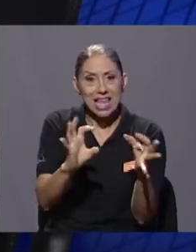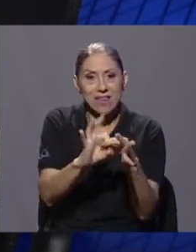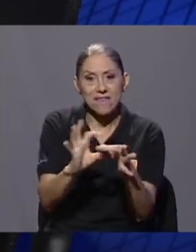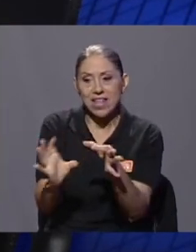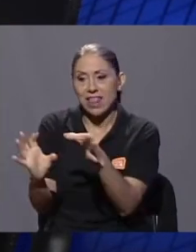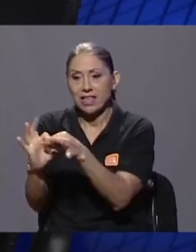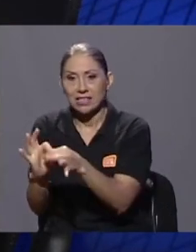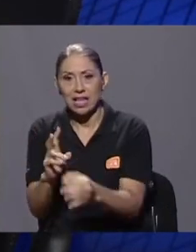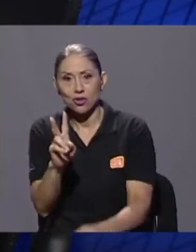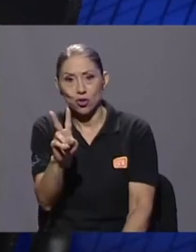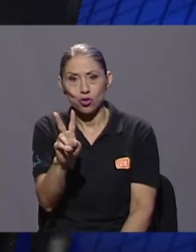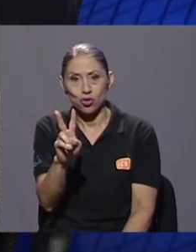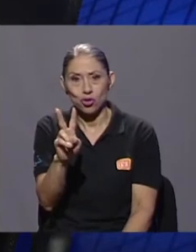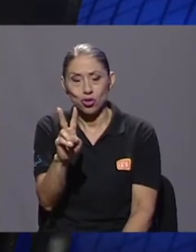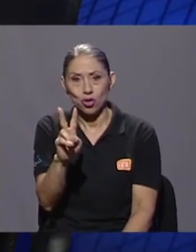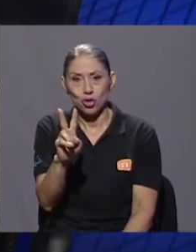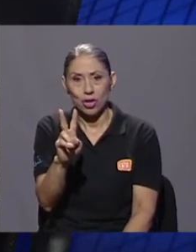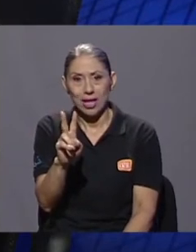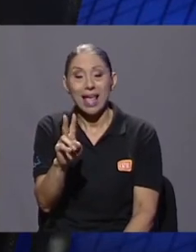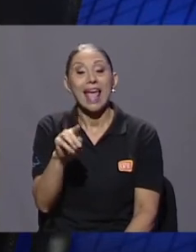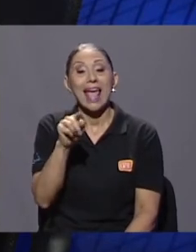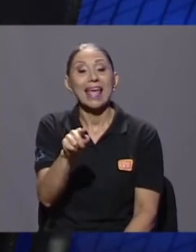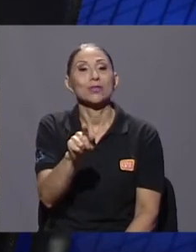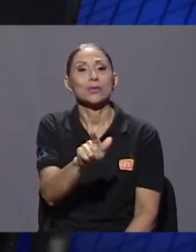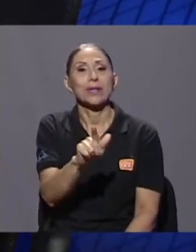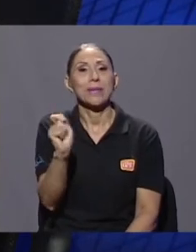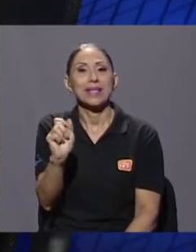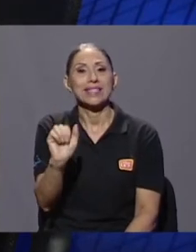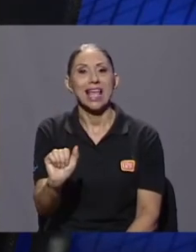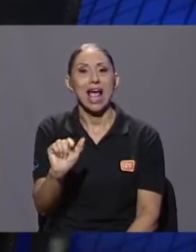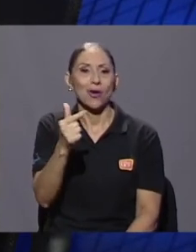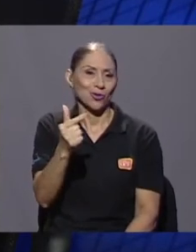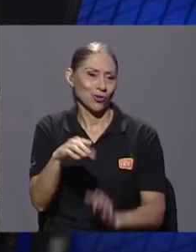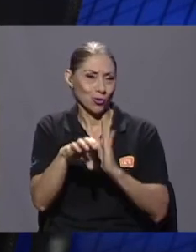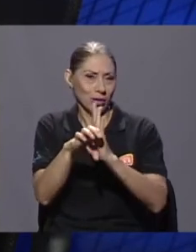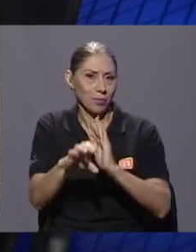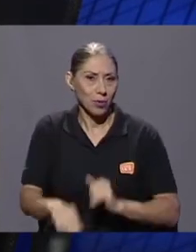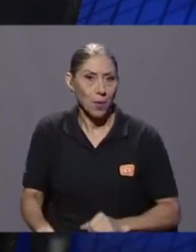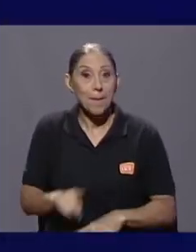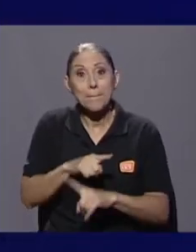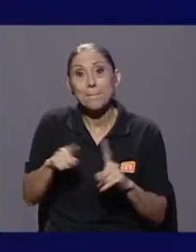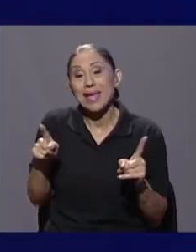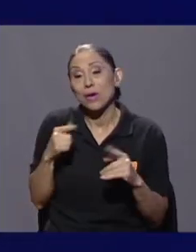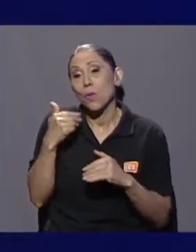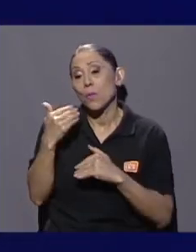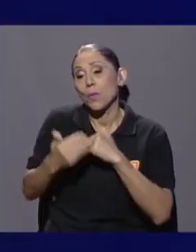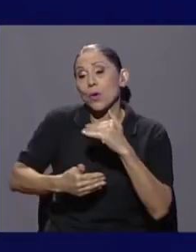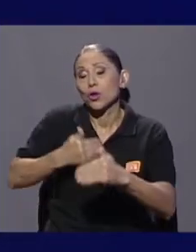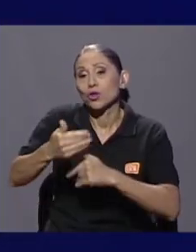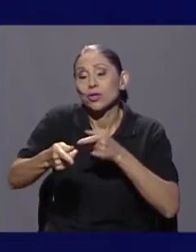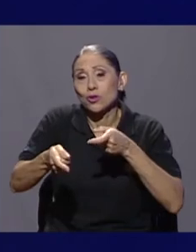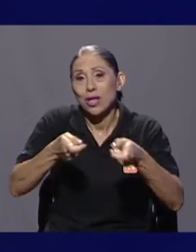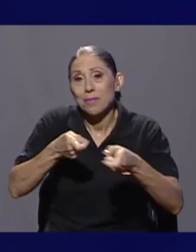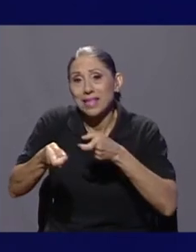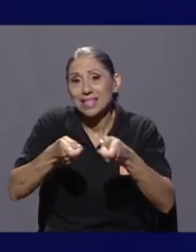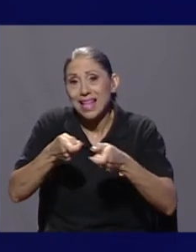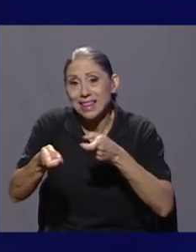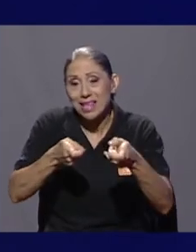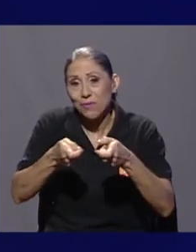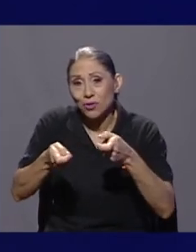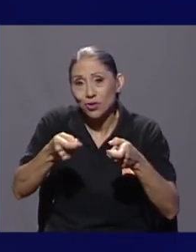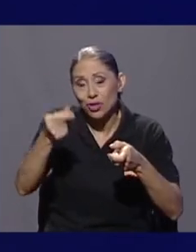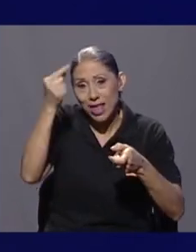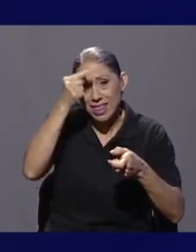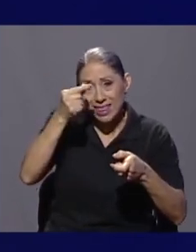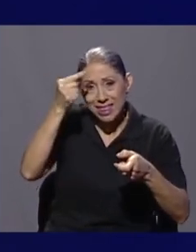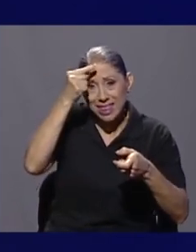es en agosto, pero tal vez los procesos administrativos del Estado para agosto